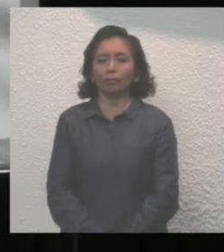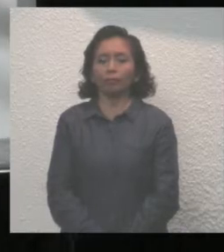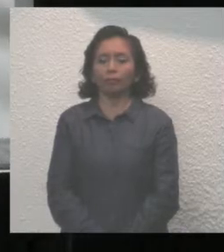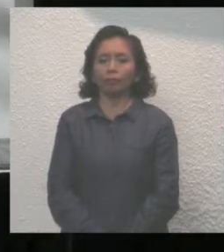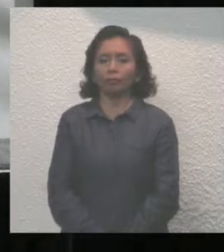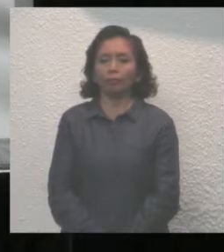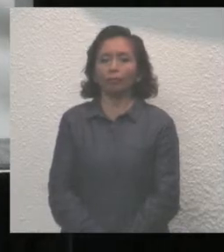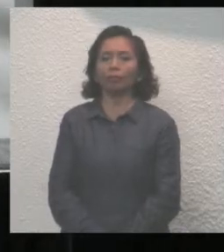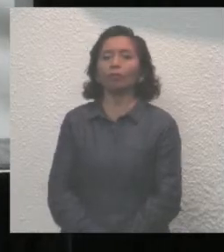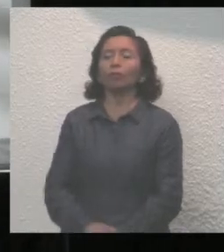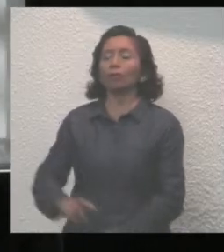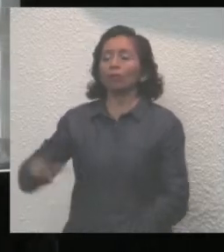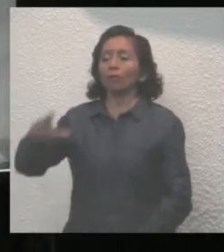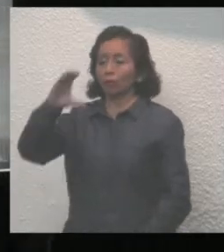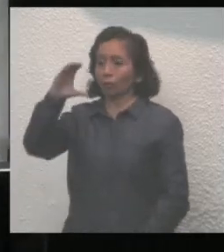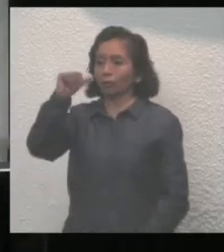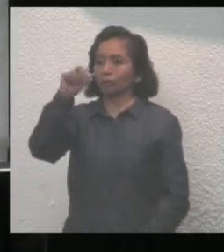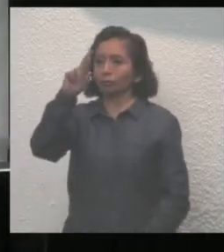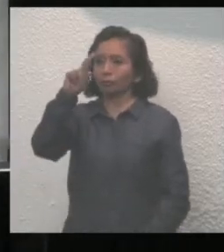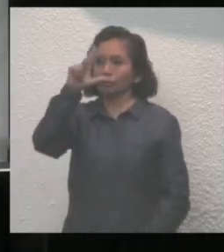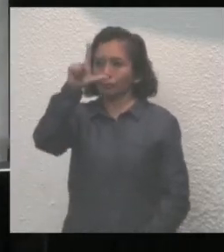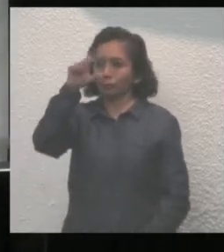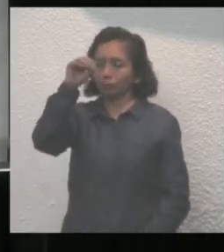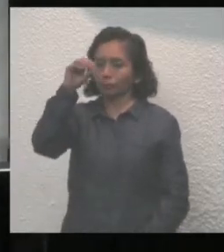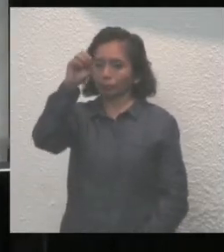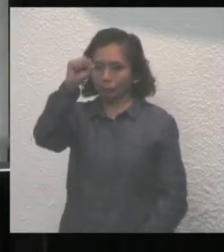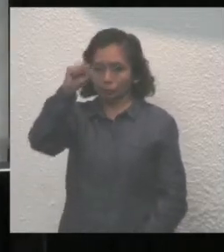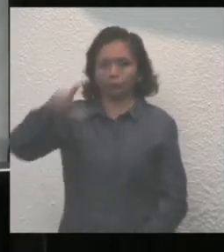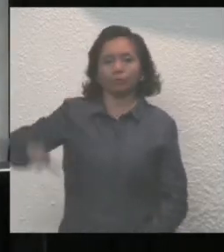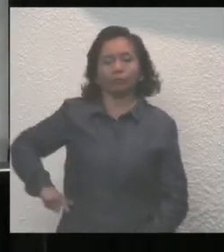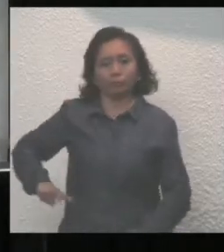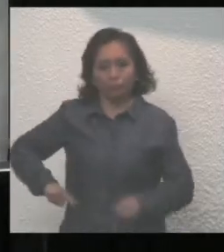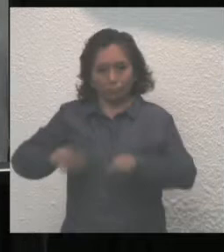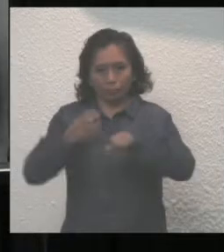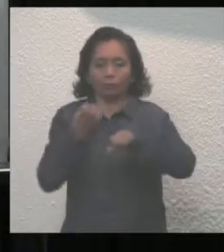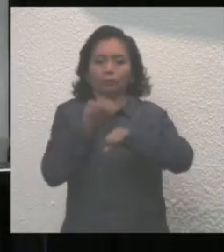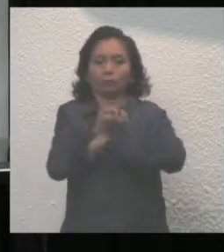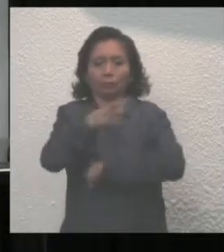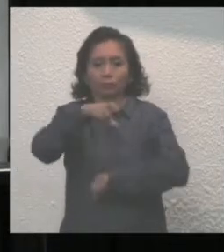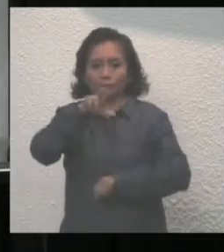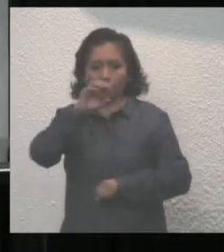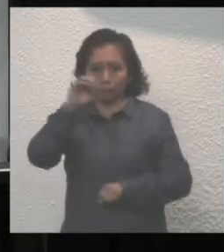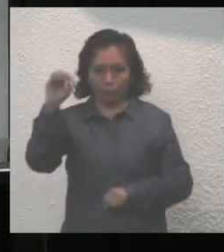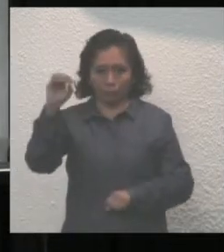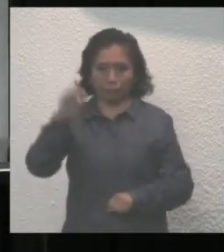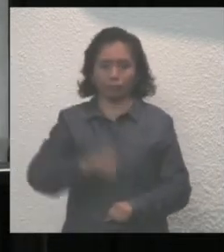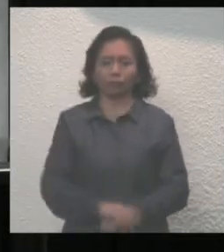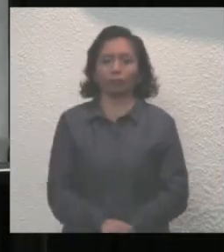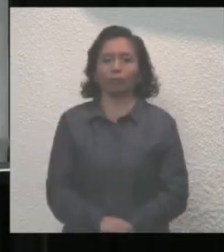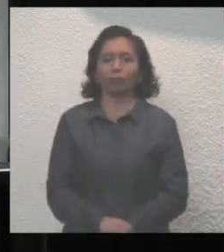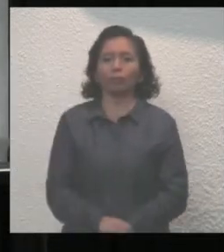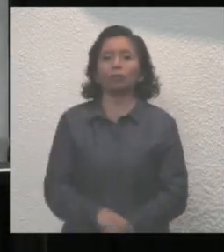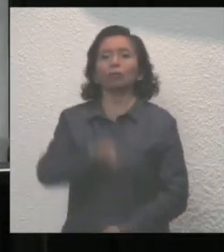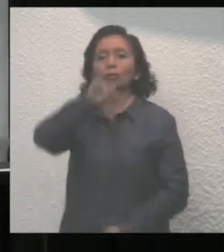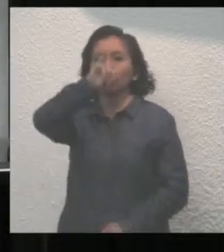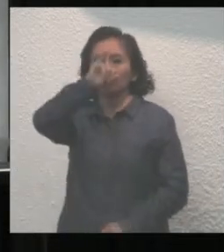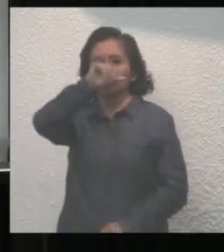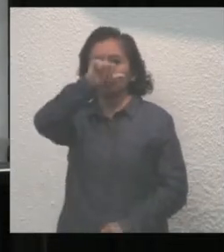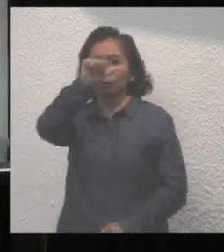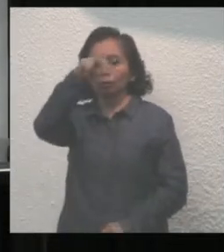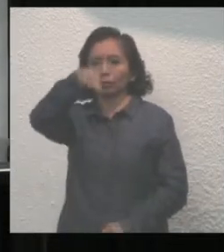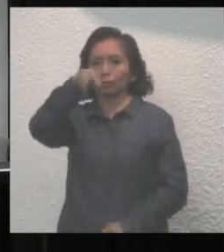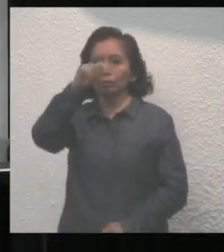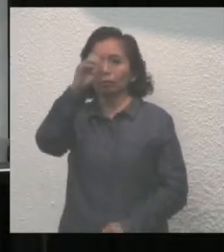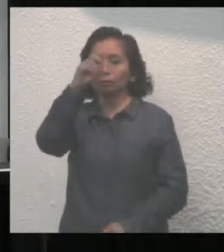Contador Público, Carlos Manuel Joaquín González, Gobernador de Quintana Roo. Magistrado Antonio